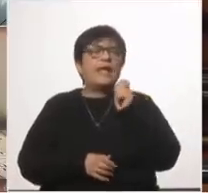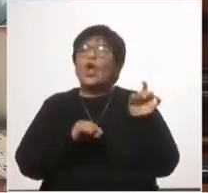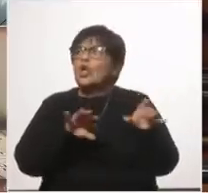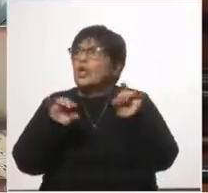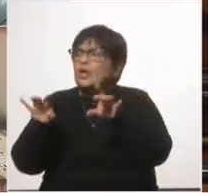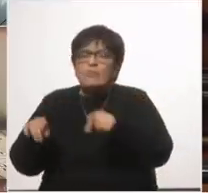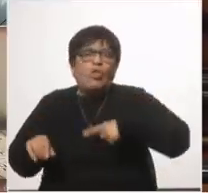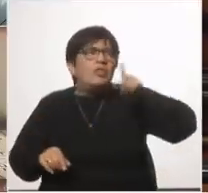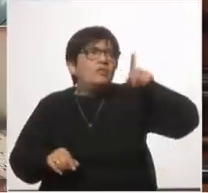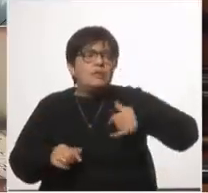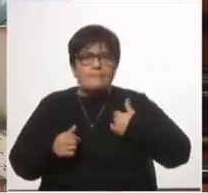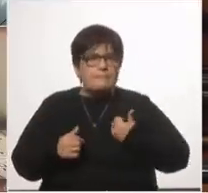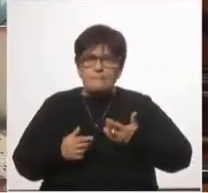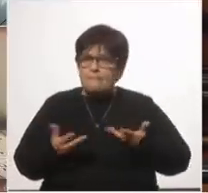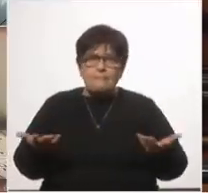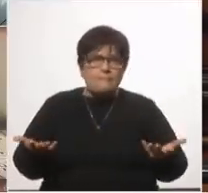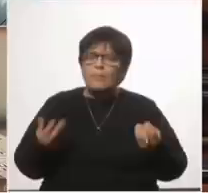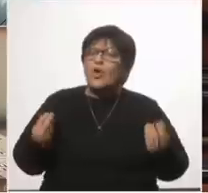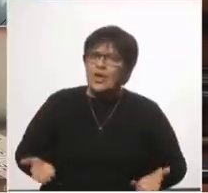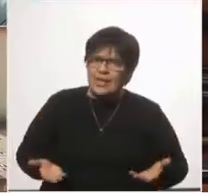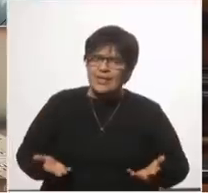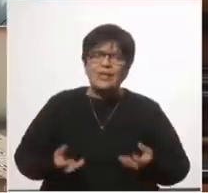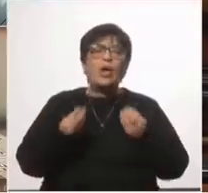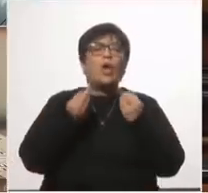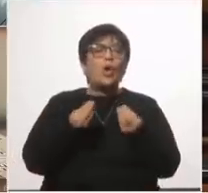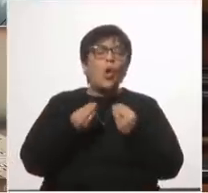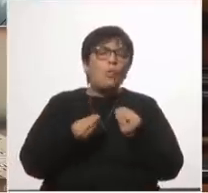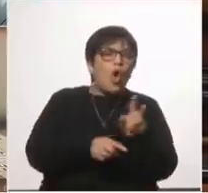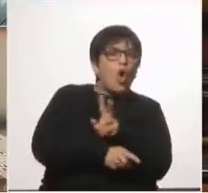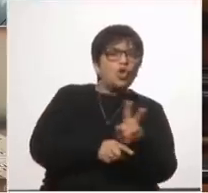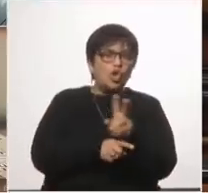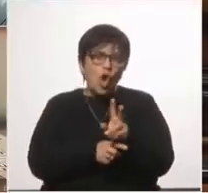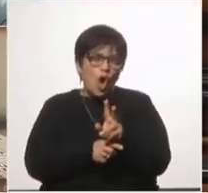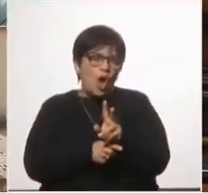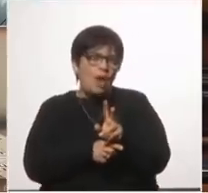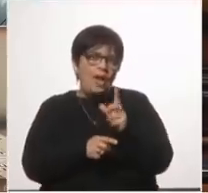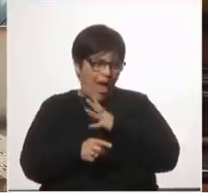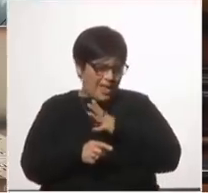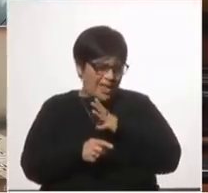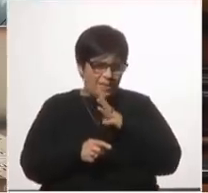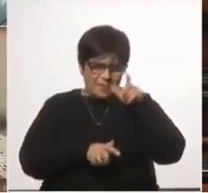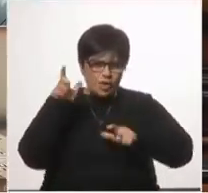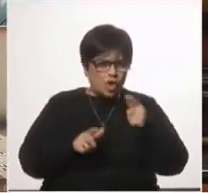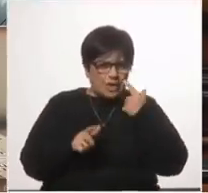pregunta clave puede explicar cómo está funcionando la vigilancia epidemiológica cuántos funcionarios tiene